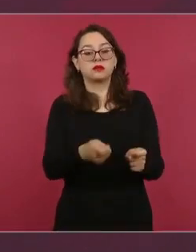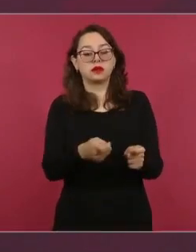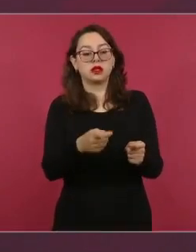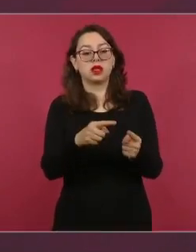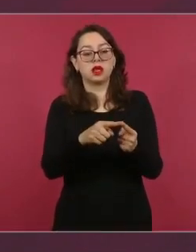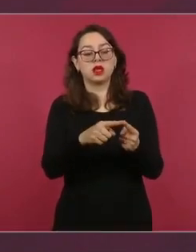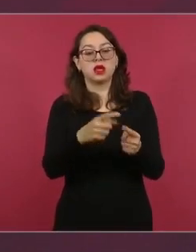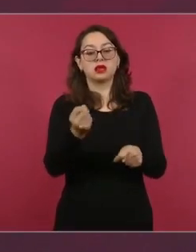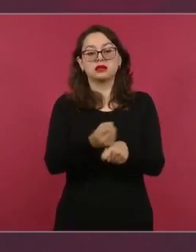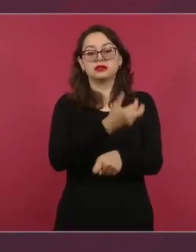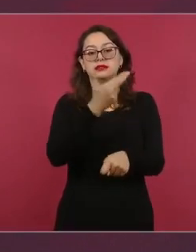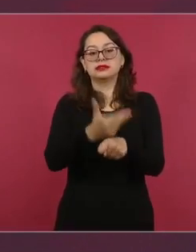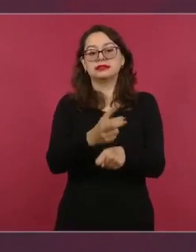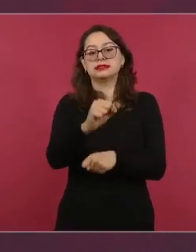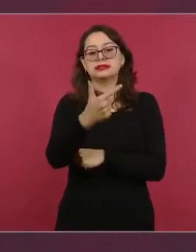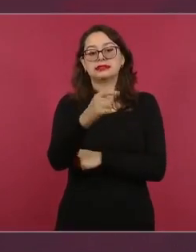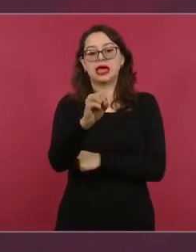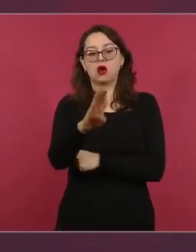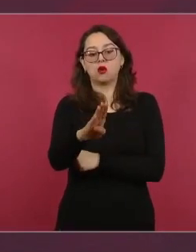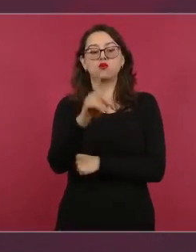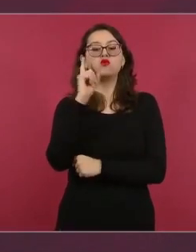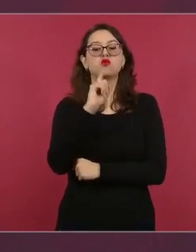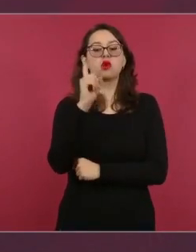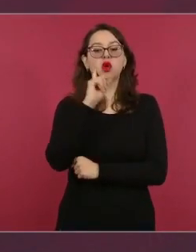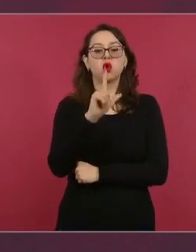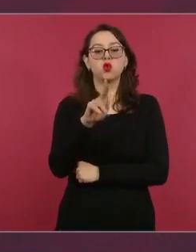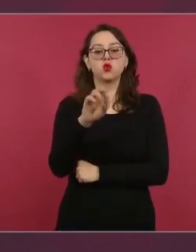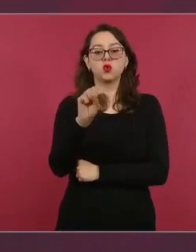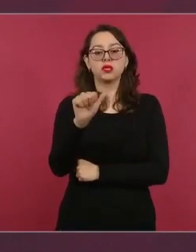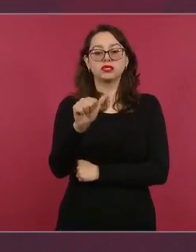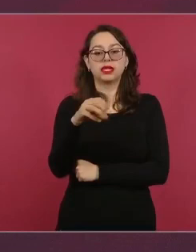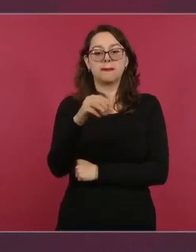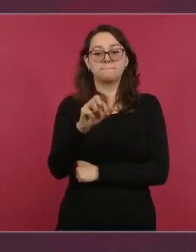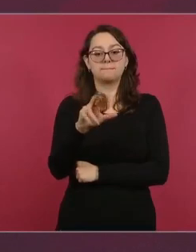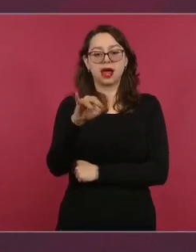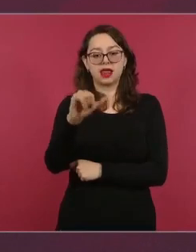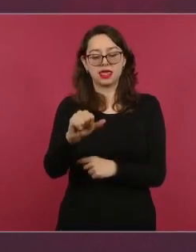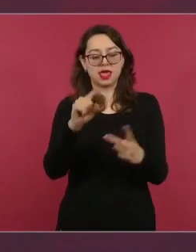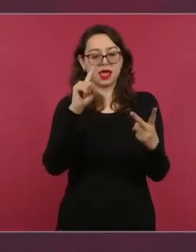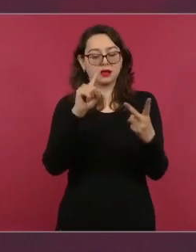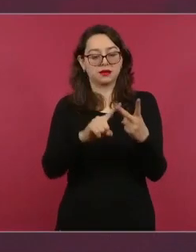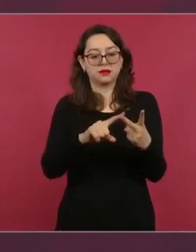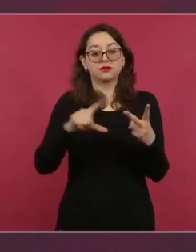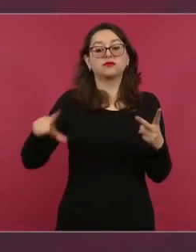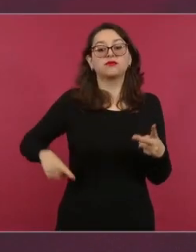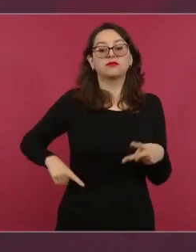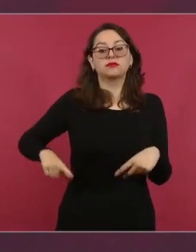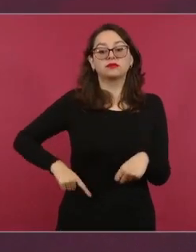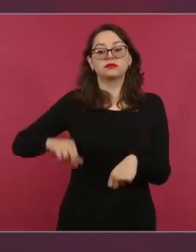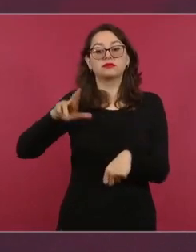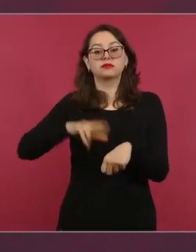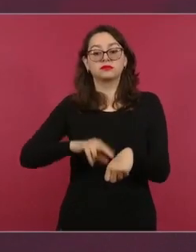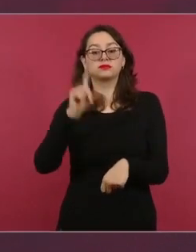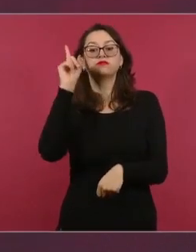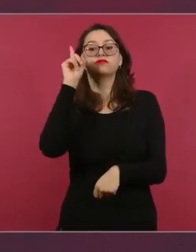alcalde de Luján, secretaria de Gobernación, y por Evelyn Salgado Pineda, gobernadora